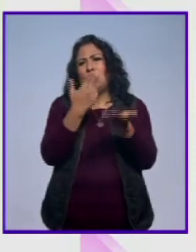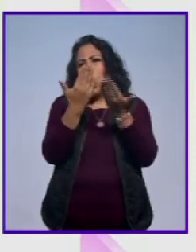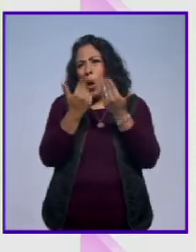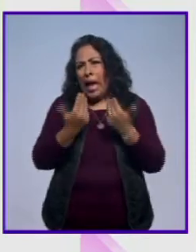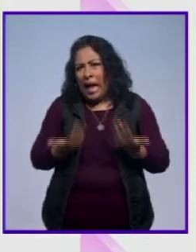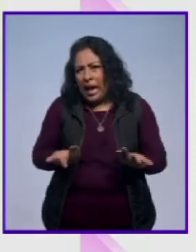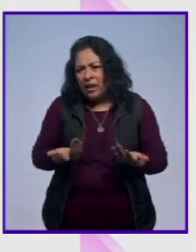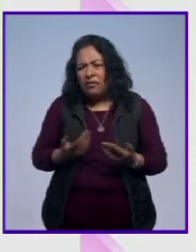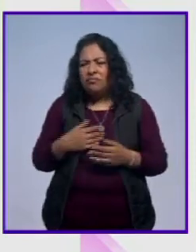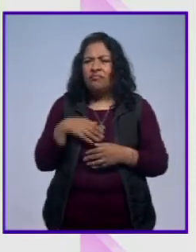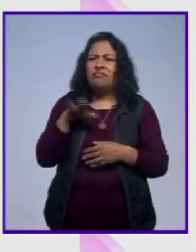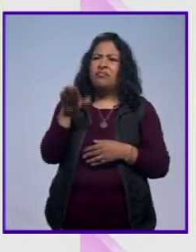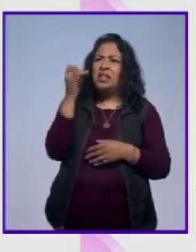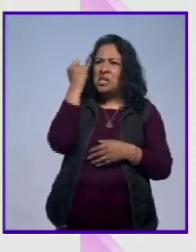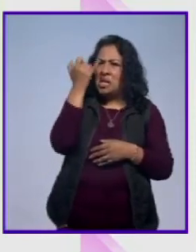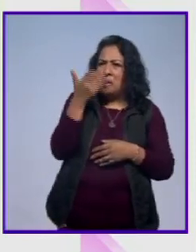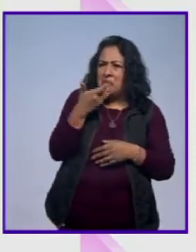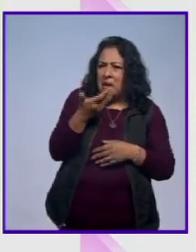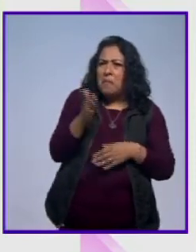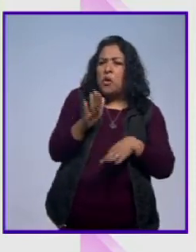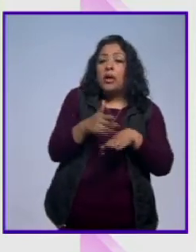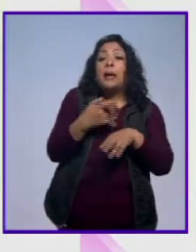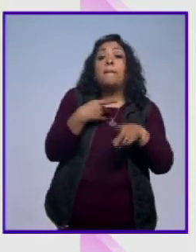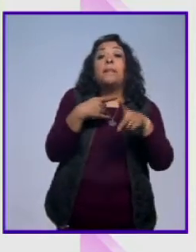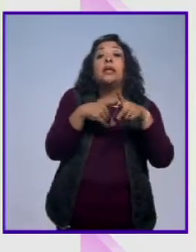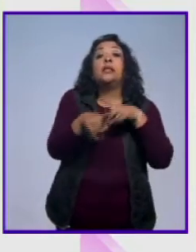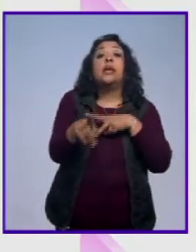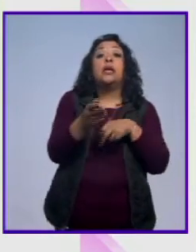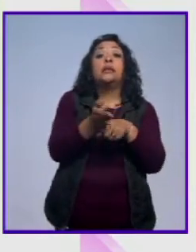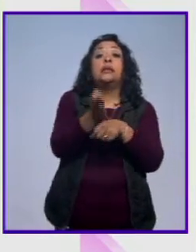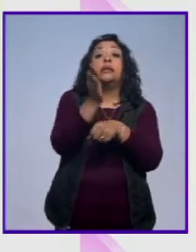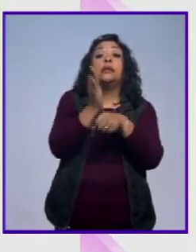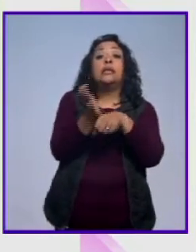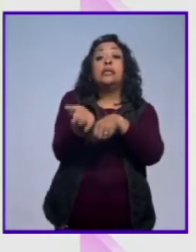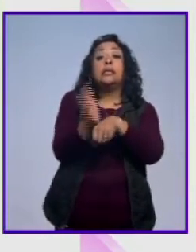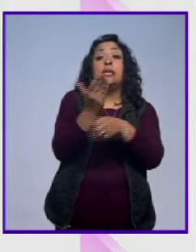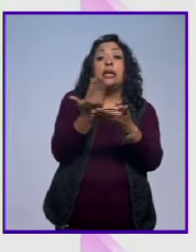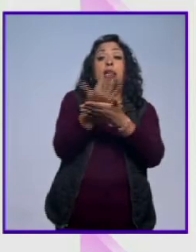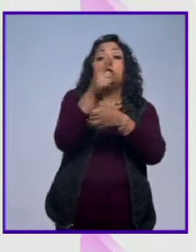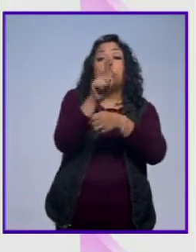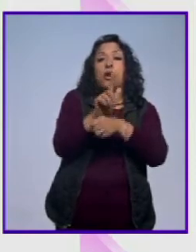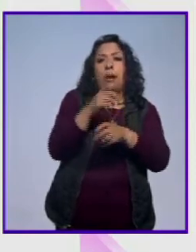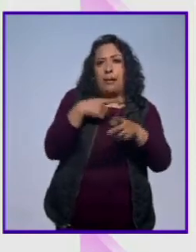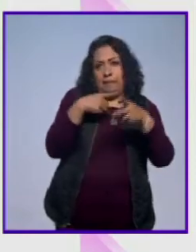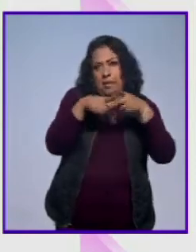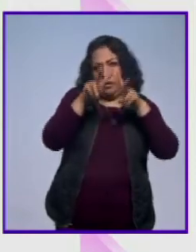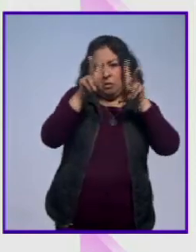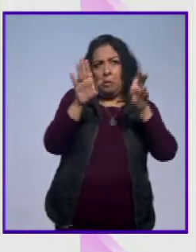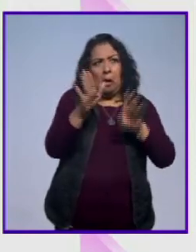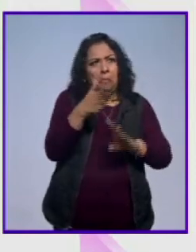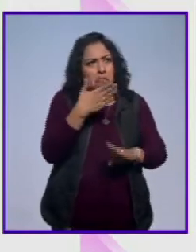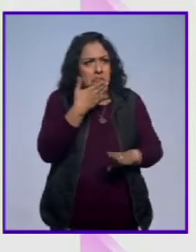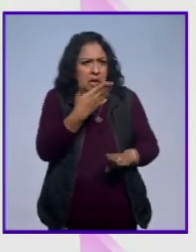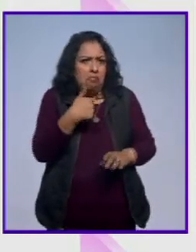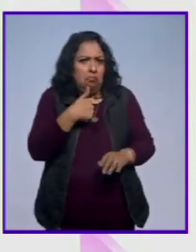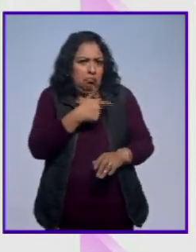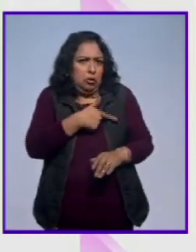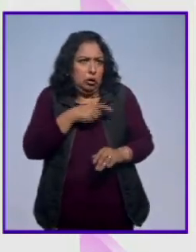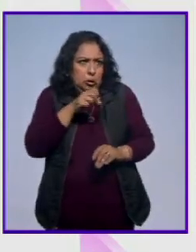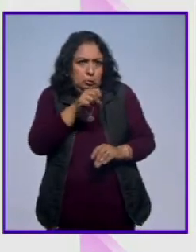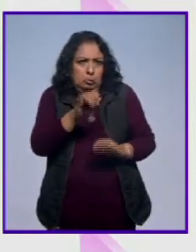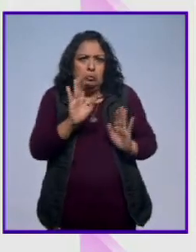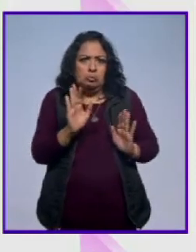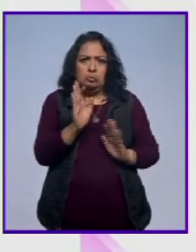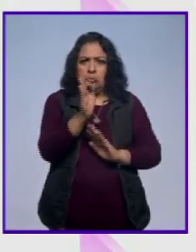pero por qué la idea es muy buena por qué no empezamos con el humor en el cine nacional y le dije hombre encantado me